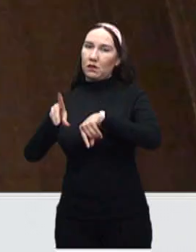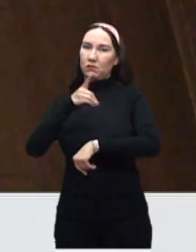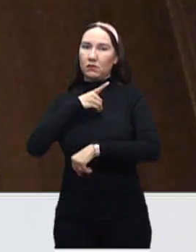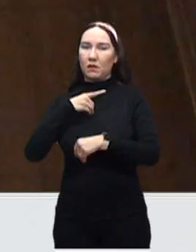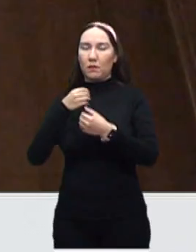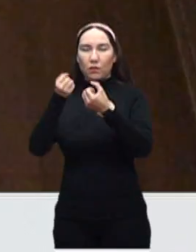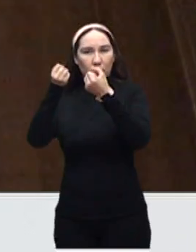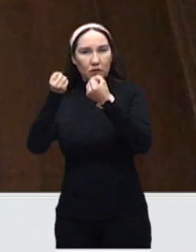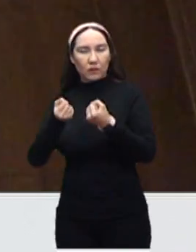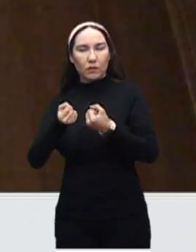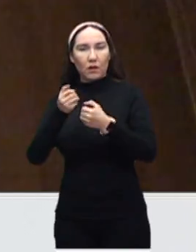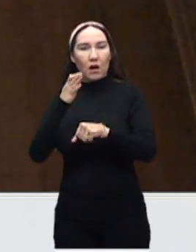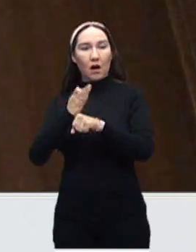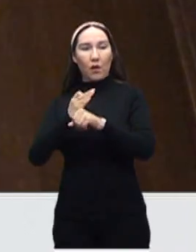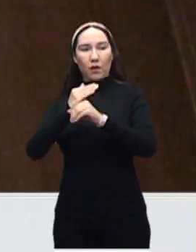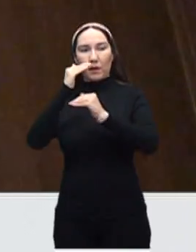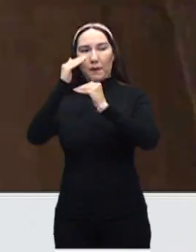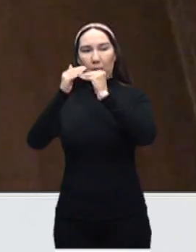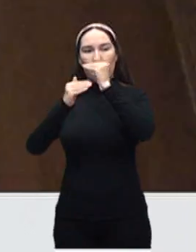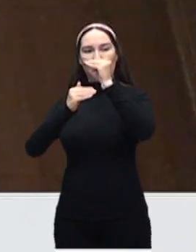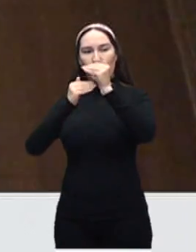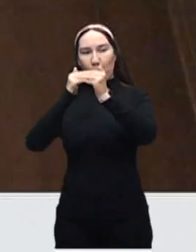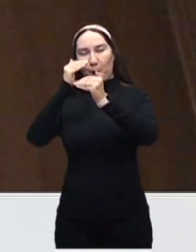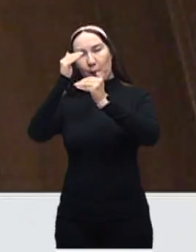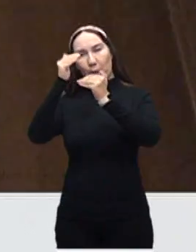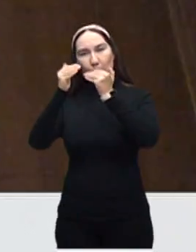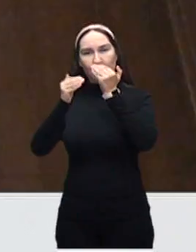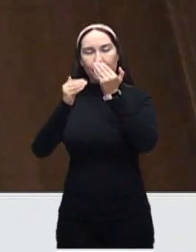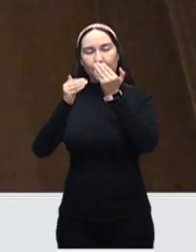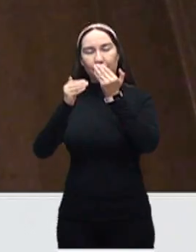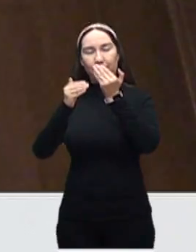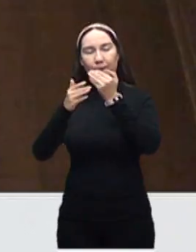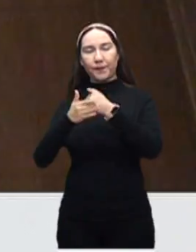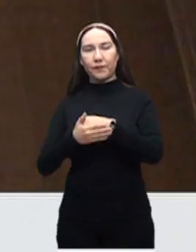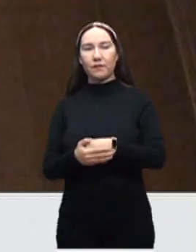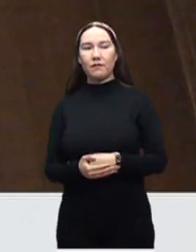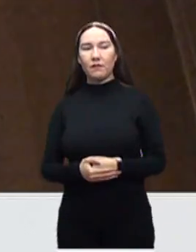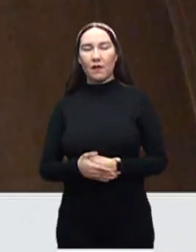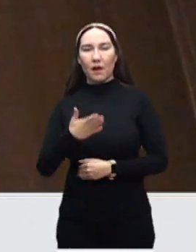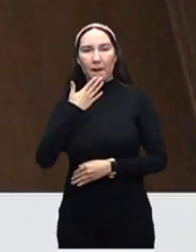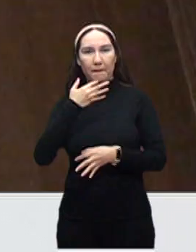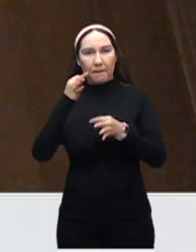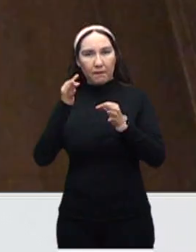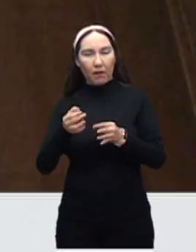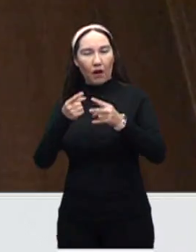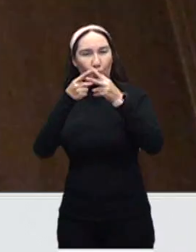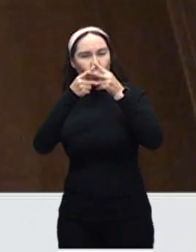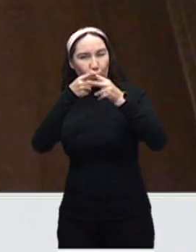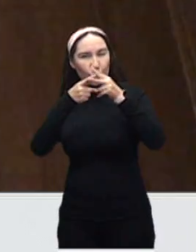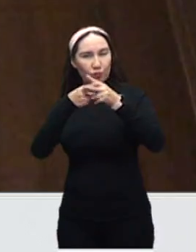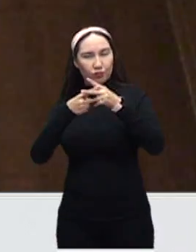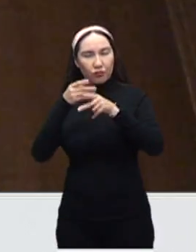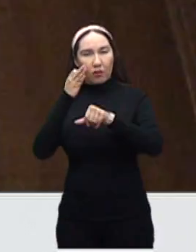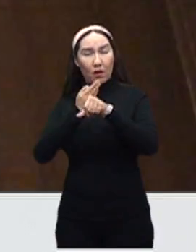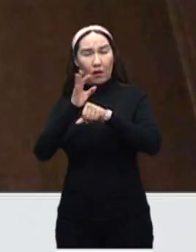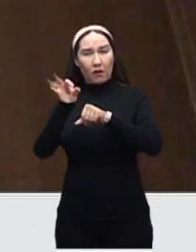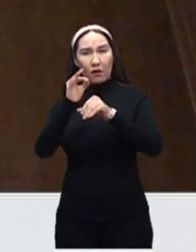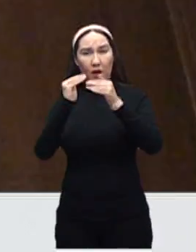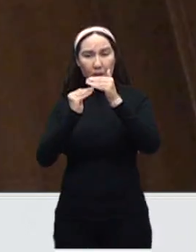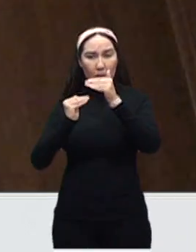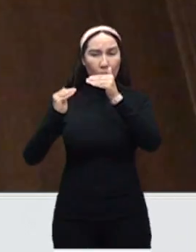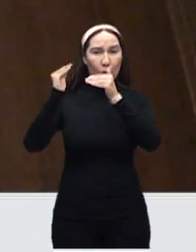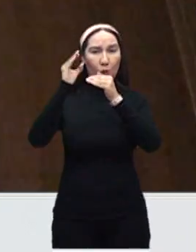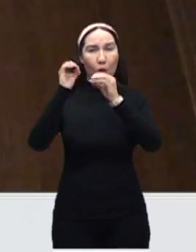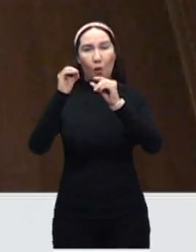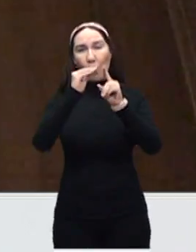de los casos de hace 10 días hacia atrás ha sido la correcta en cuanto a la tendencia, si hay un incremento o se